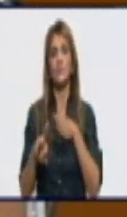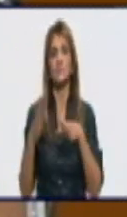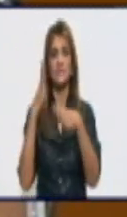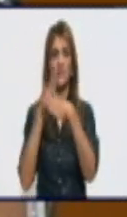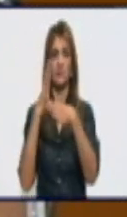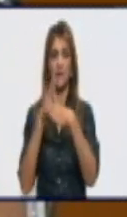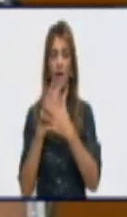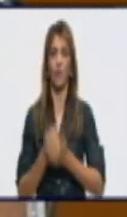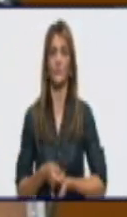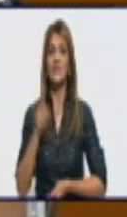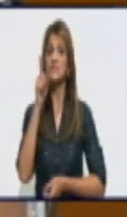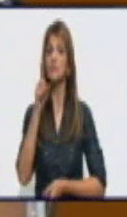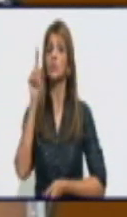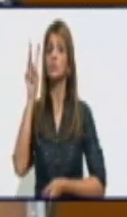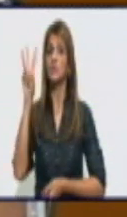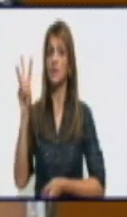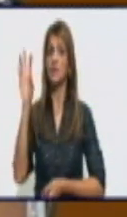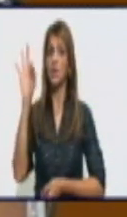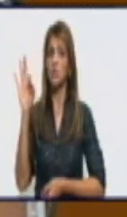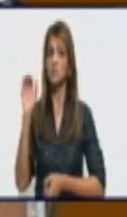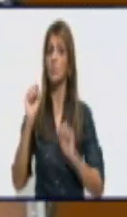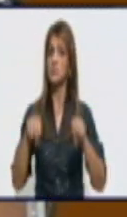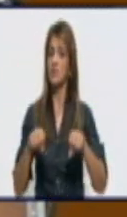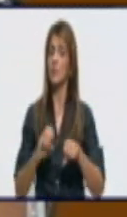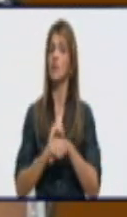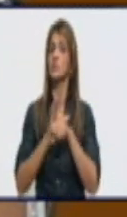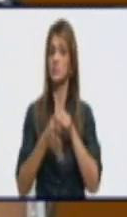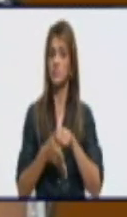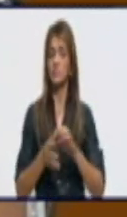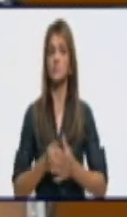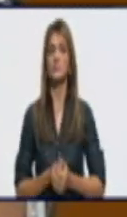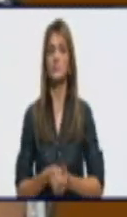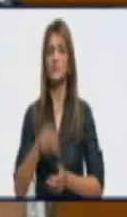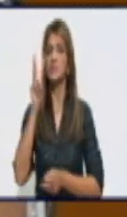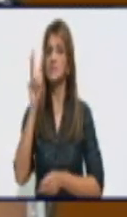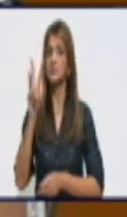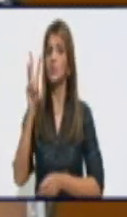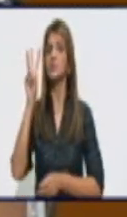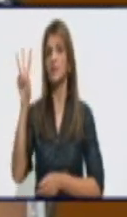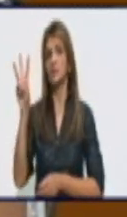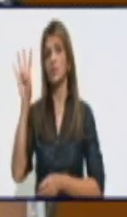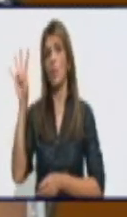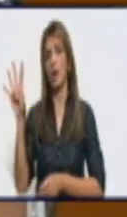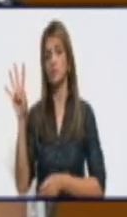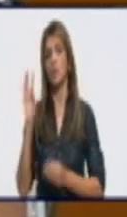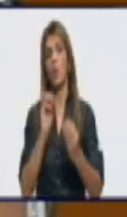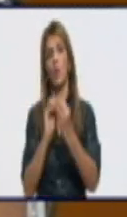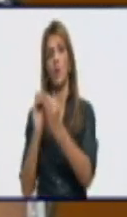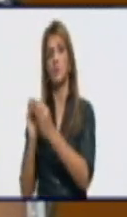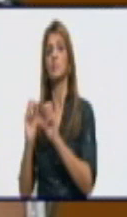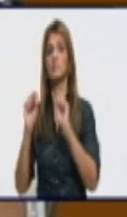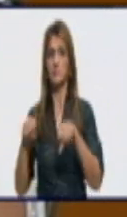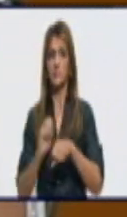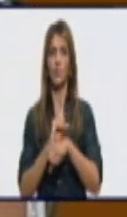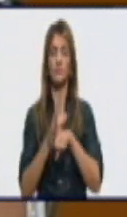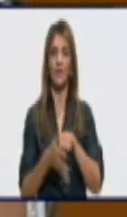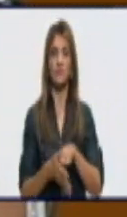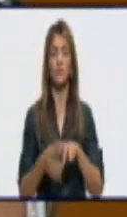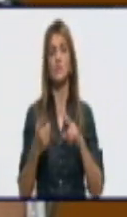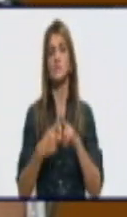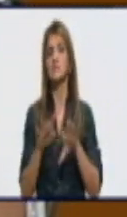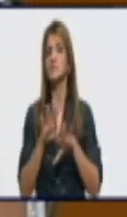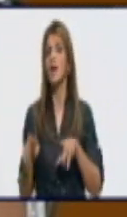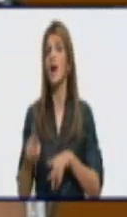138 sospechosos, 334 contactos y ya la provincia acumula un total de 4.675